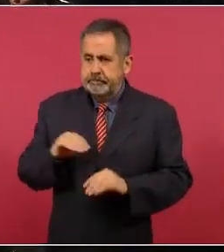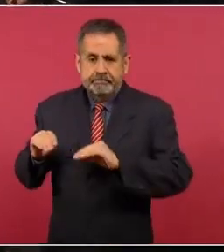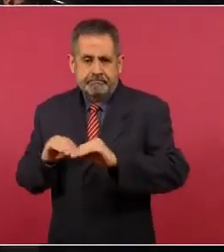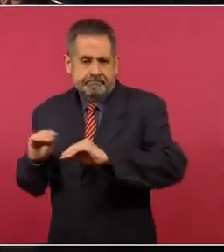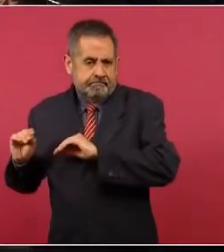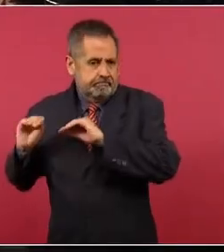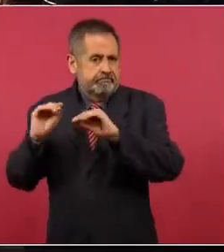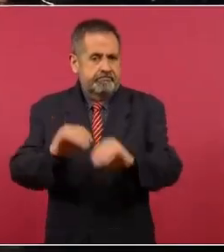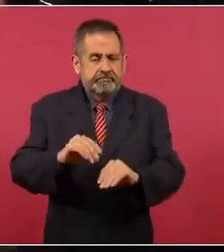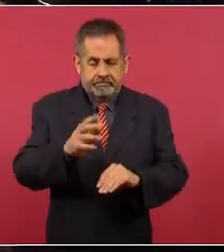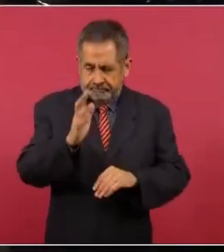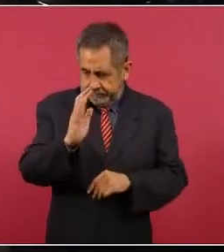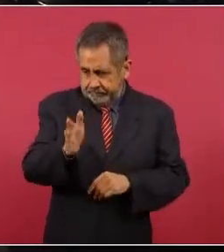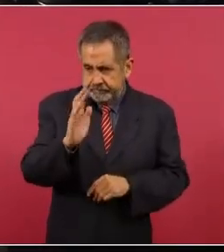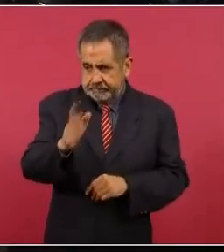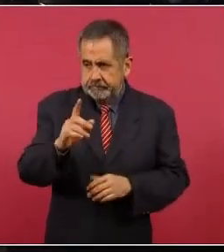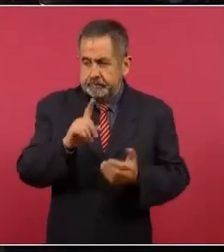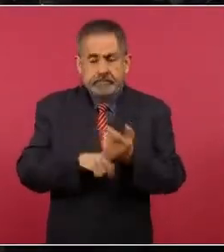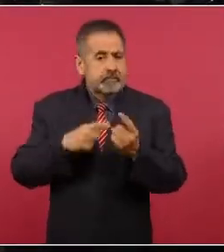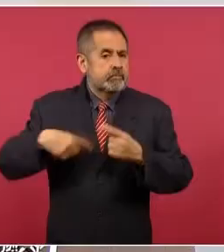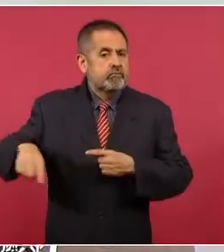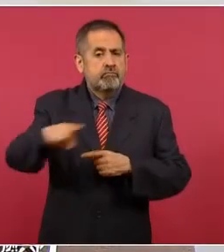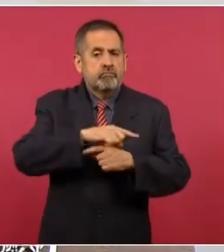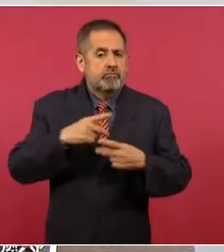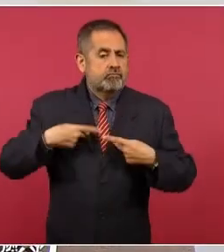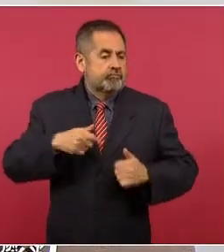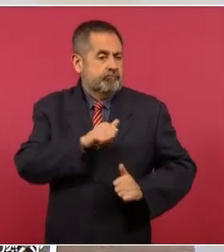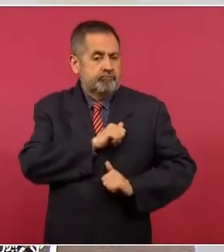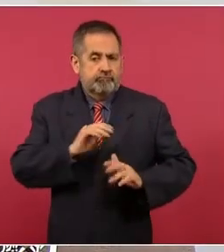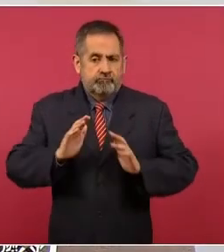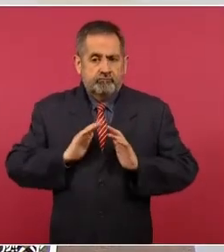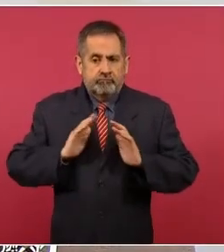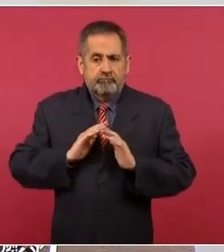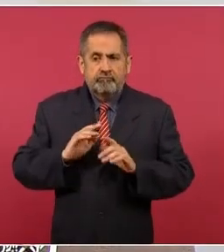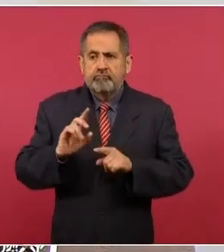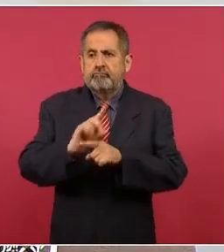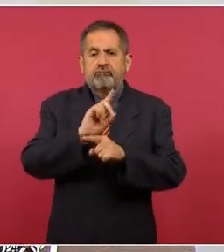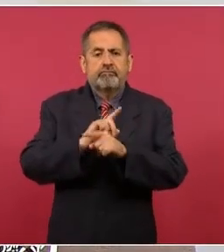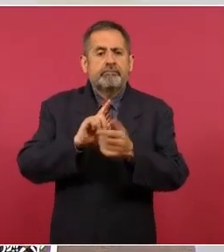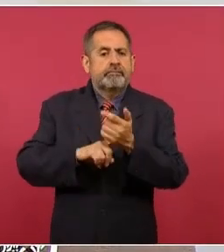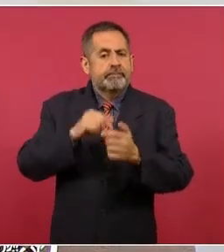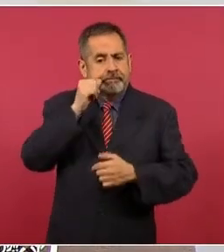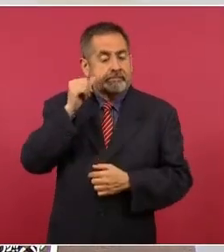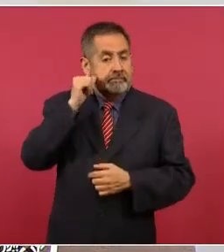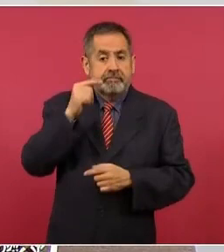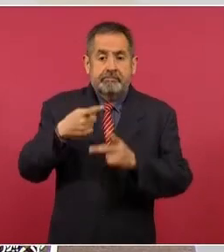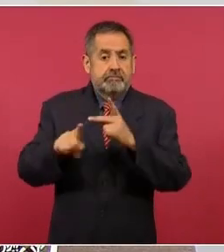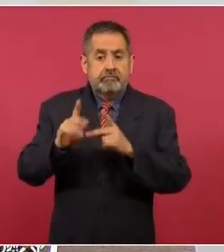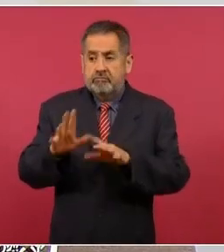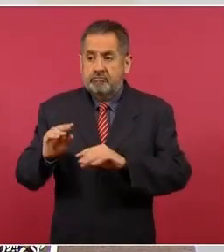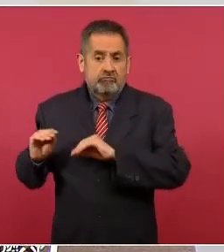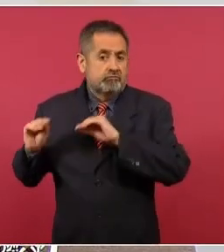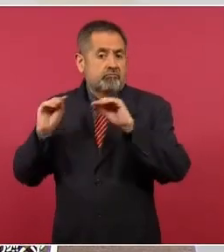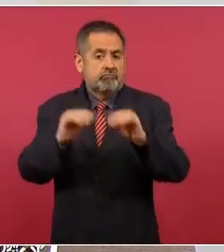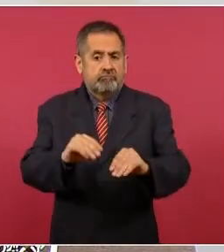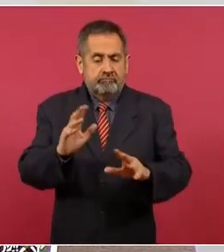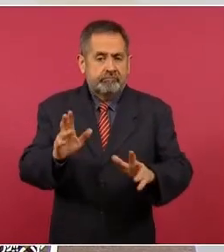de elementos del Ejército desde ayer. ¿Se va a reforzar? Sí,